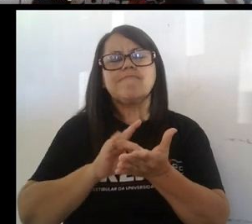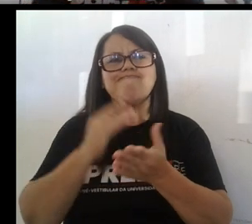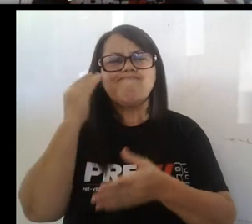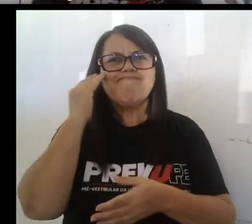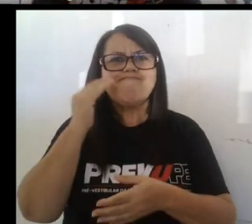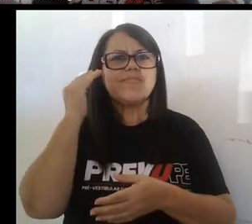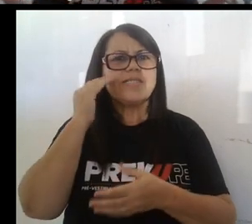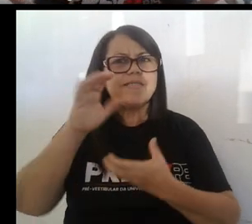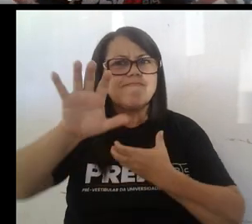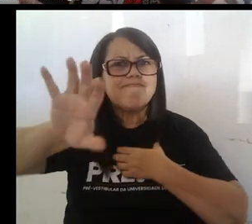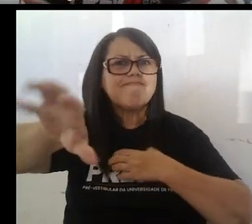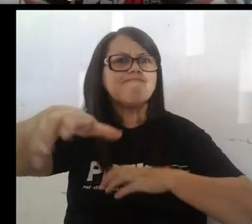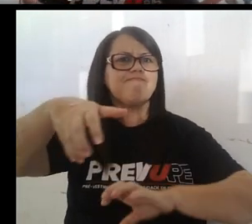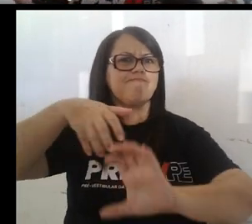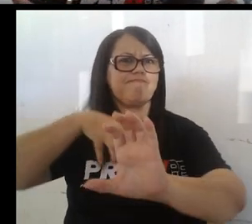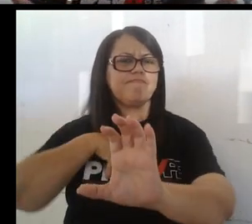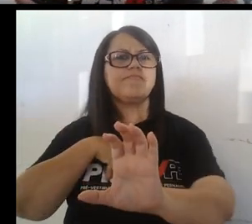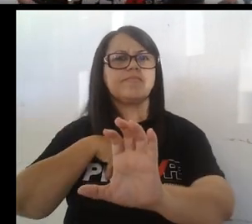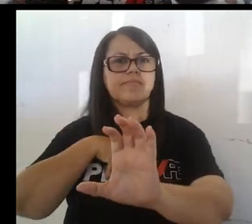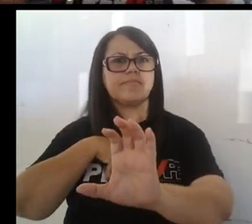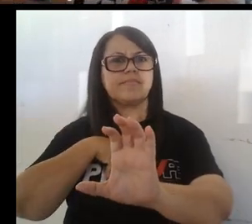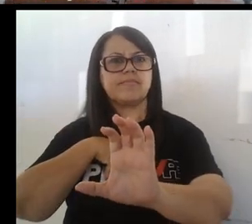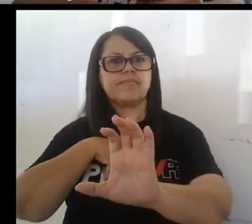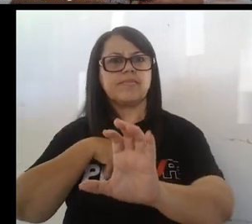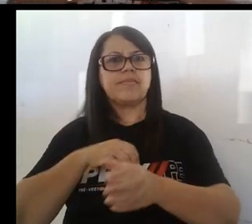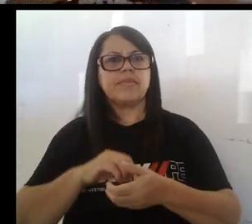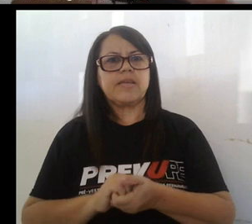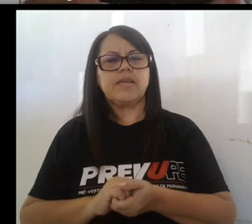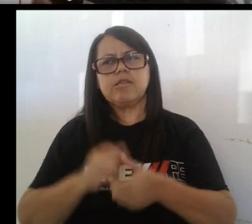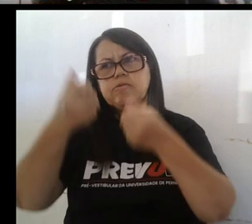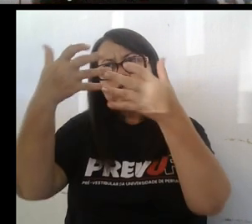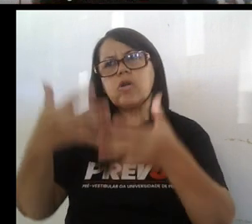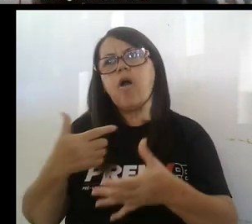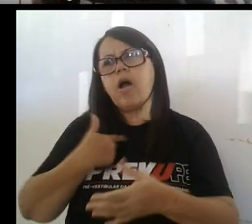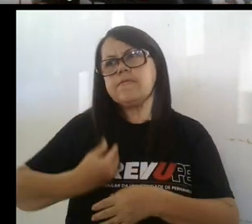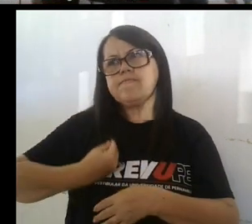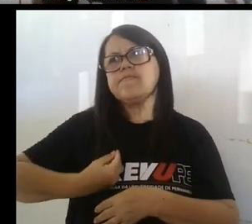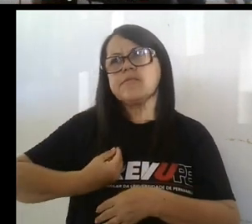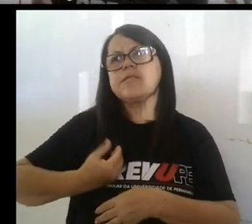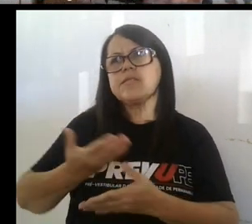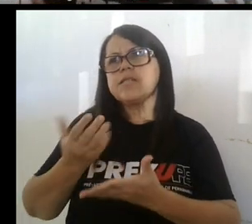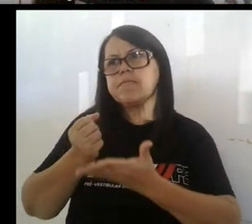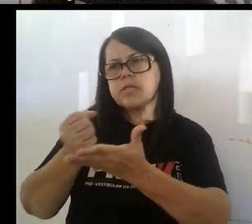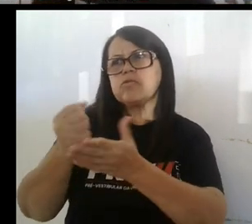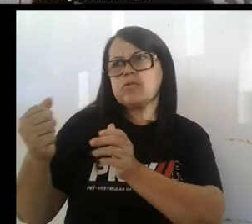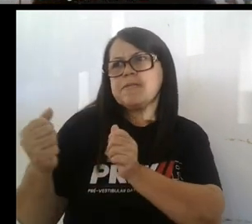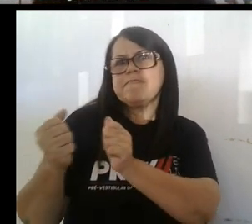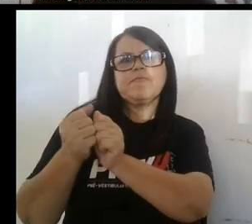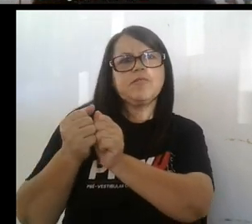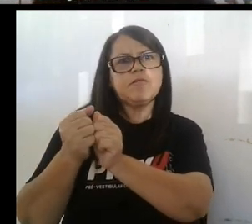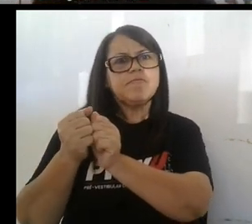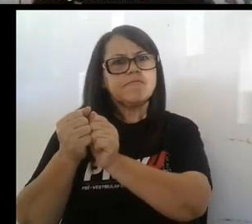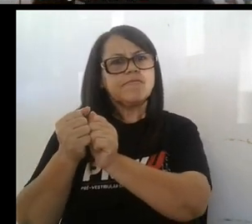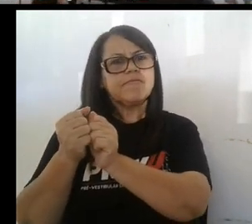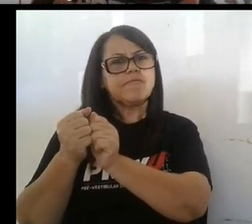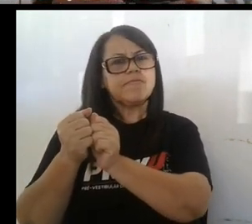tener esa empatía, ¿no? Es decir, decir, yo estoy aquí para ti. Cuenta conmigo.